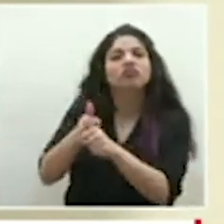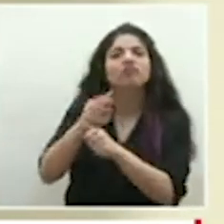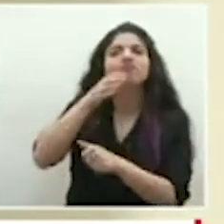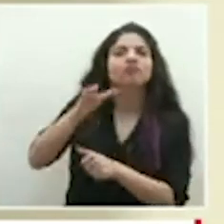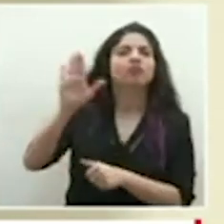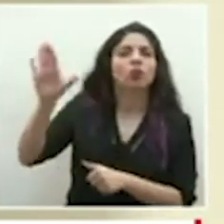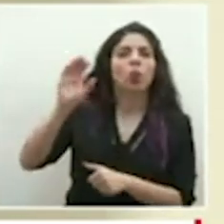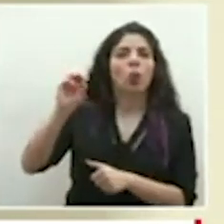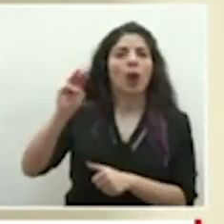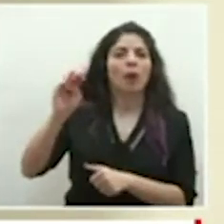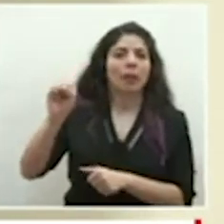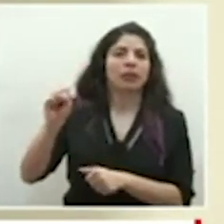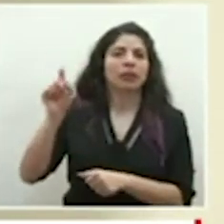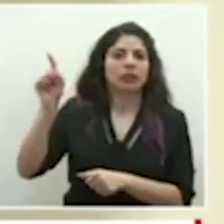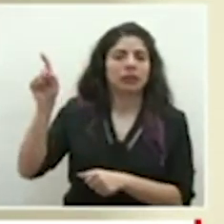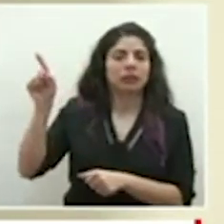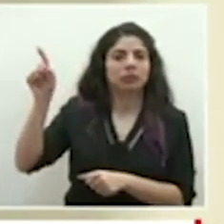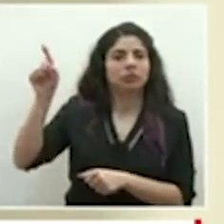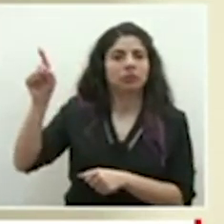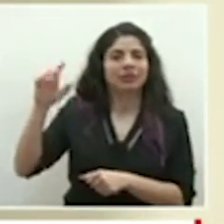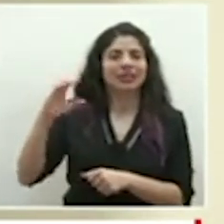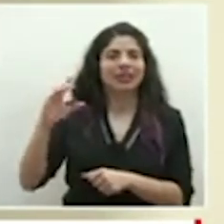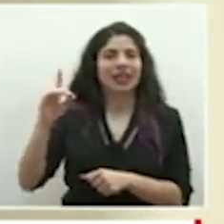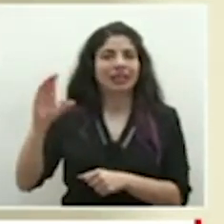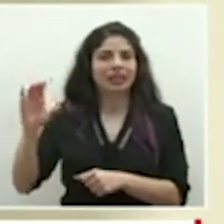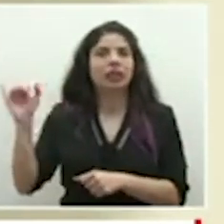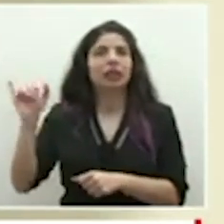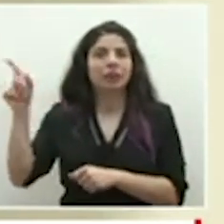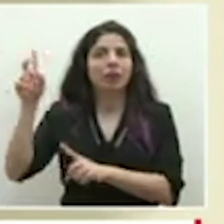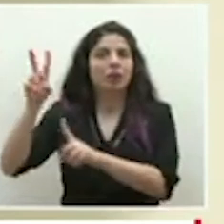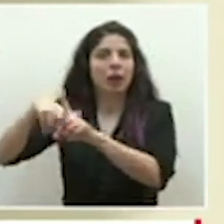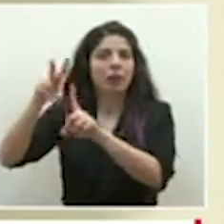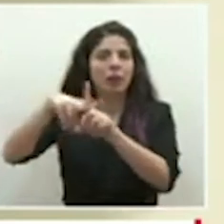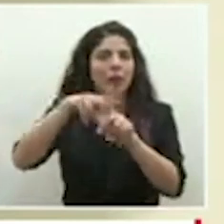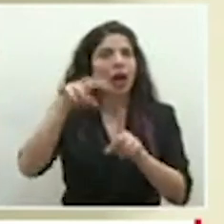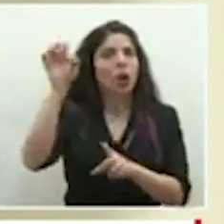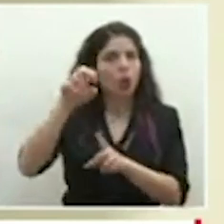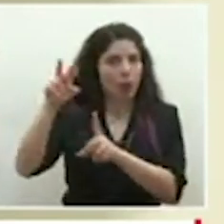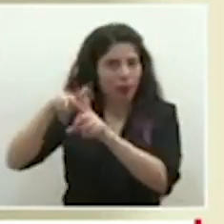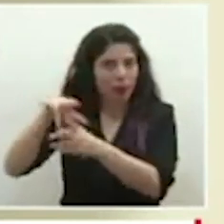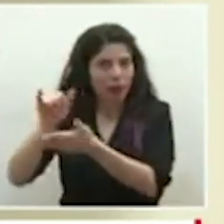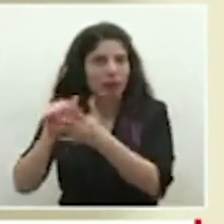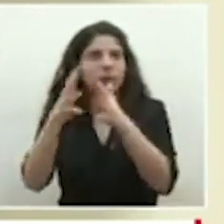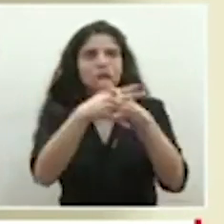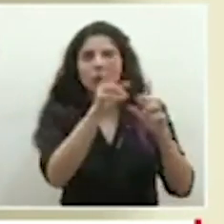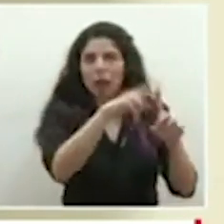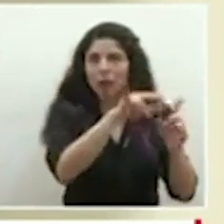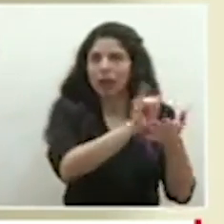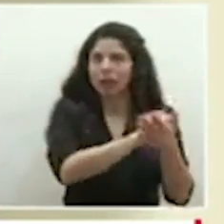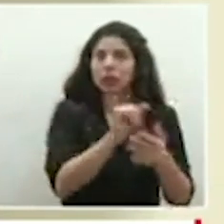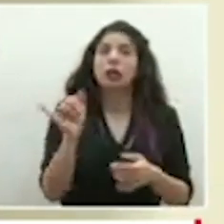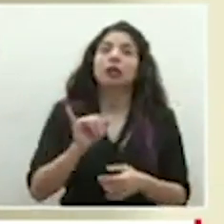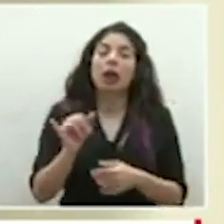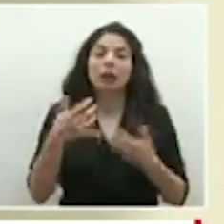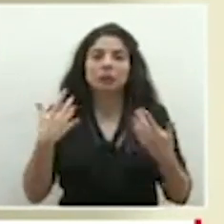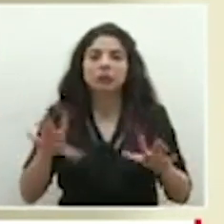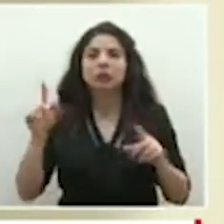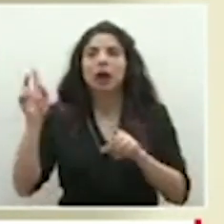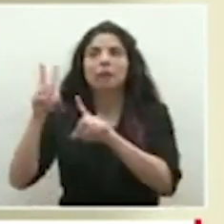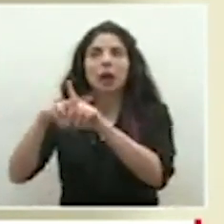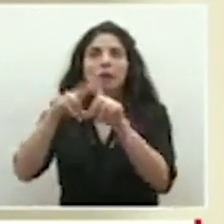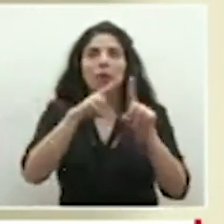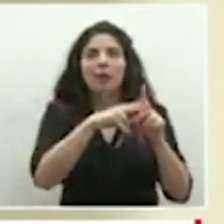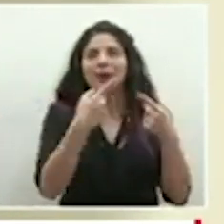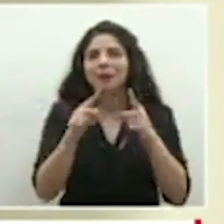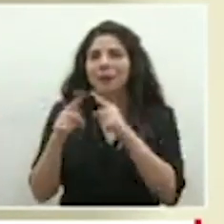OMS, que ya los CDC han estado también aplicándolo, tanto en Europa como en Estados Unidos, y ya también ha estado siendo adoptado por